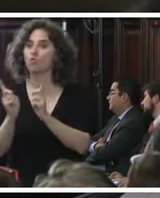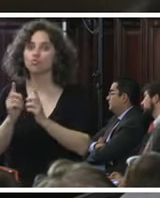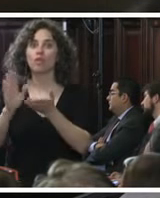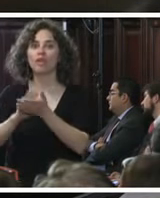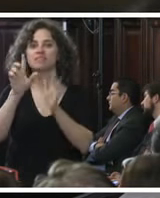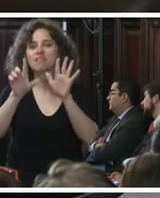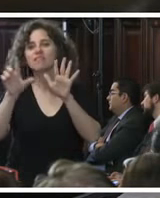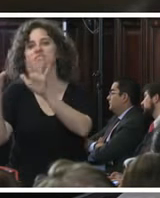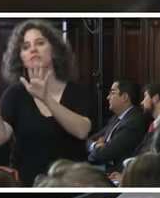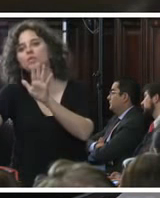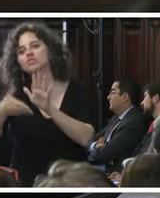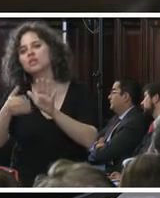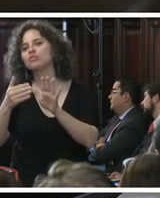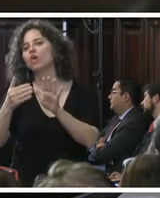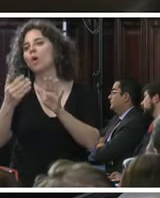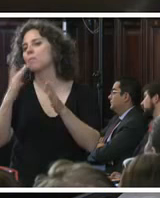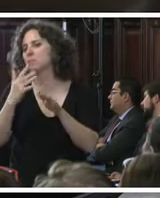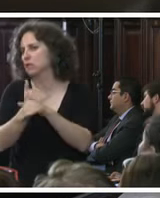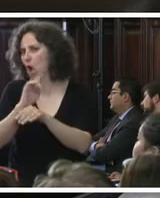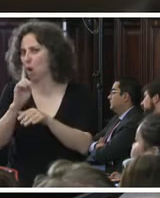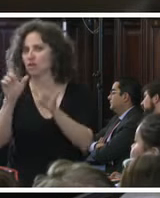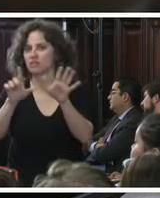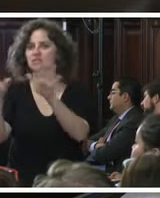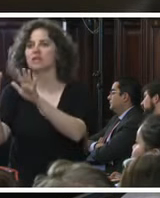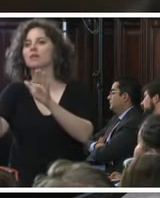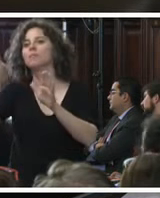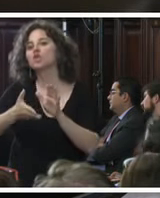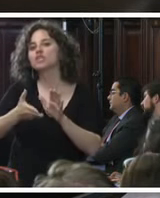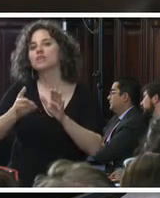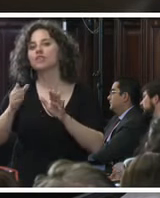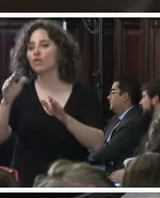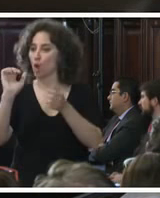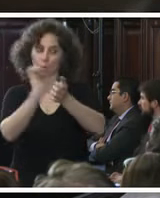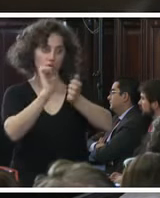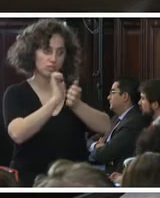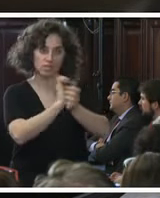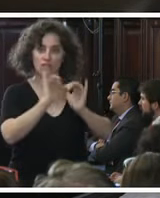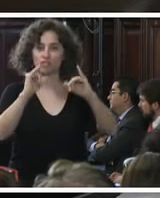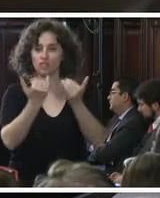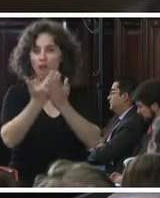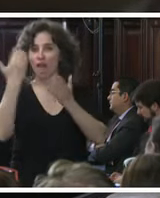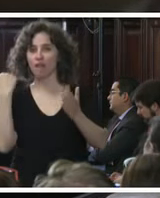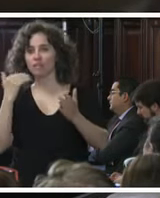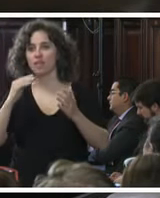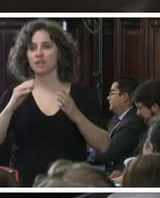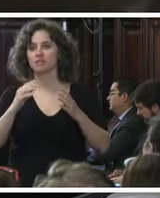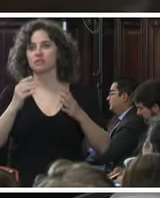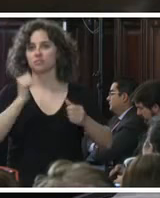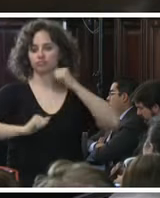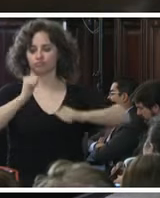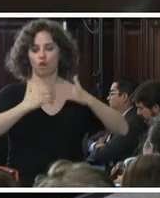77% si no me equivoco de los consignados y procesados habían sufrido lesiones corporales